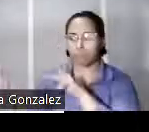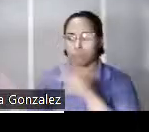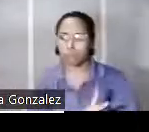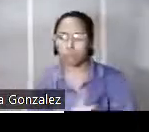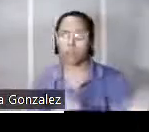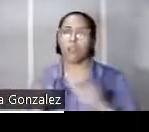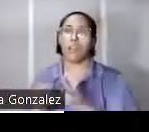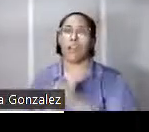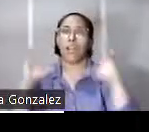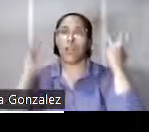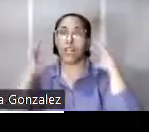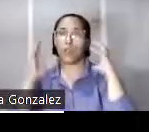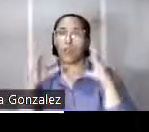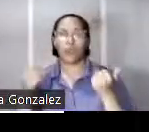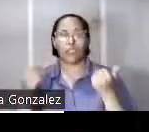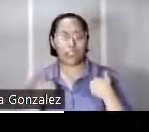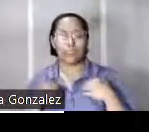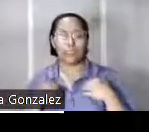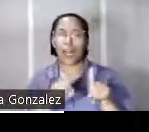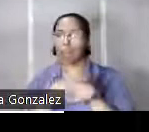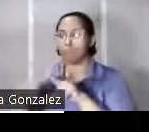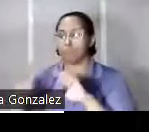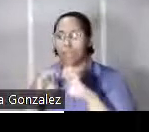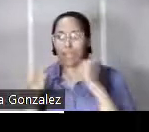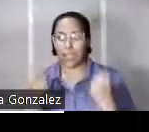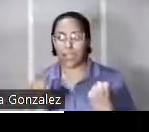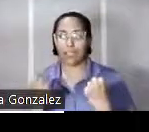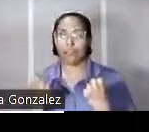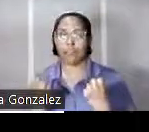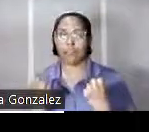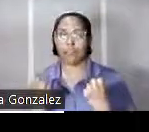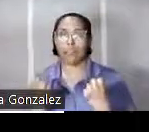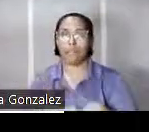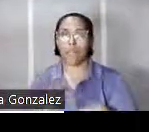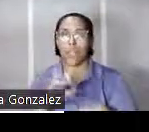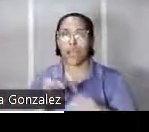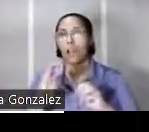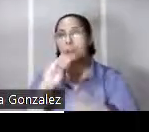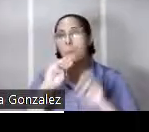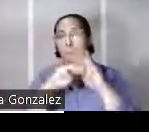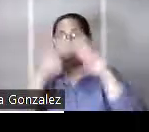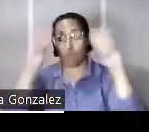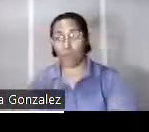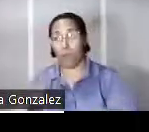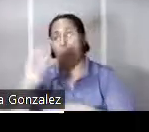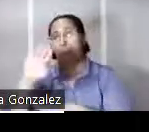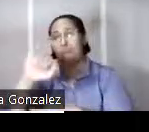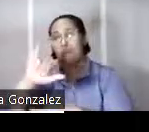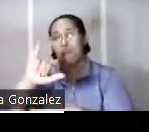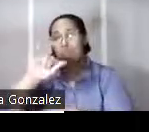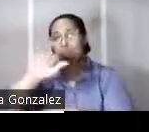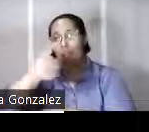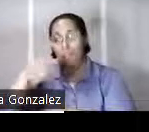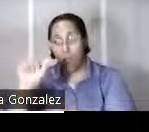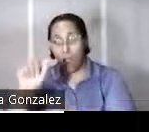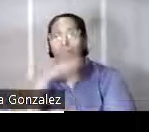radio donde hay muchos equipos esta exposición se está llevando a cabo en el museo de Bayajá en el viejo San Juan así que aprovechen